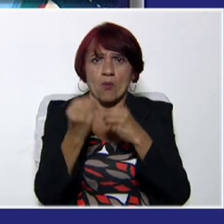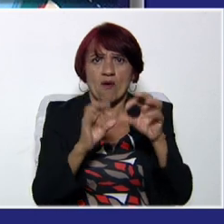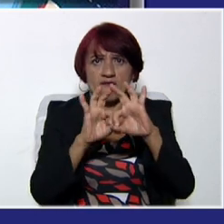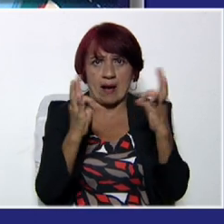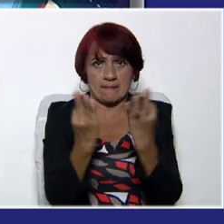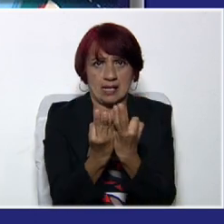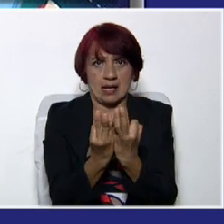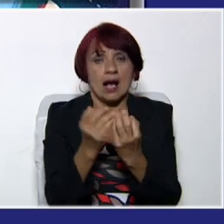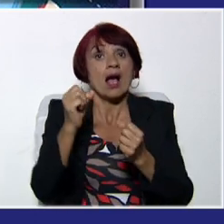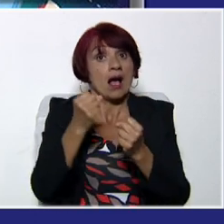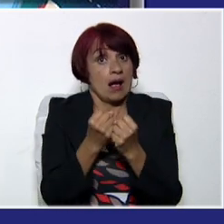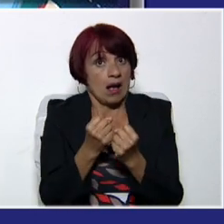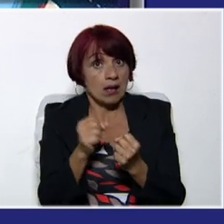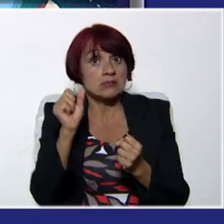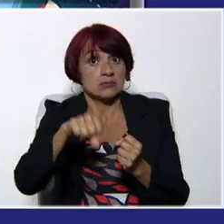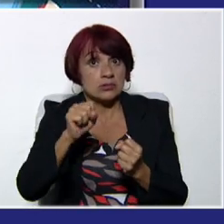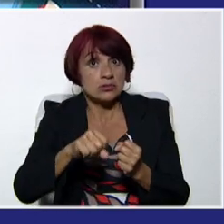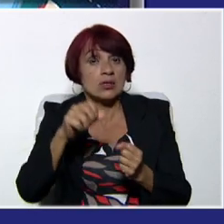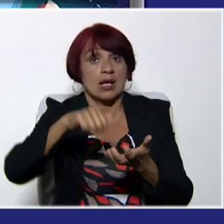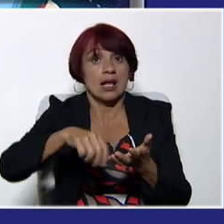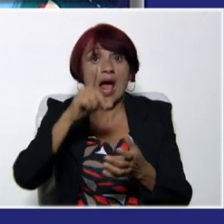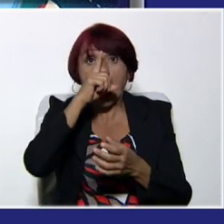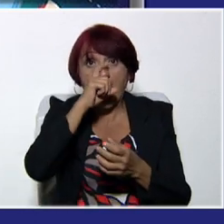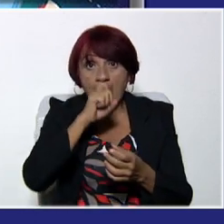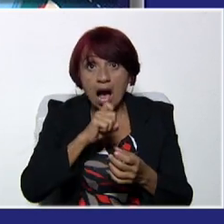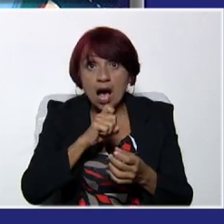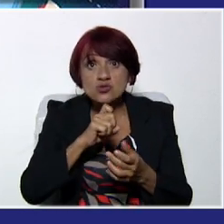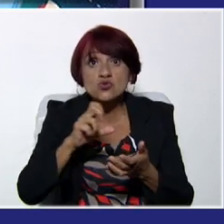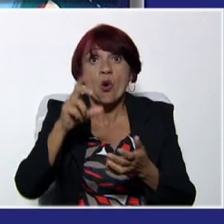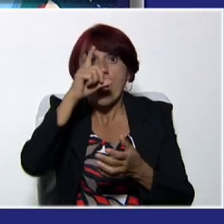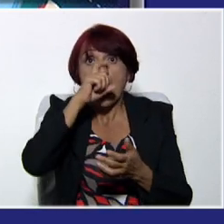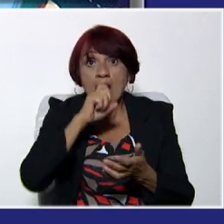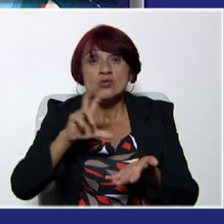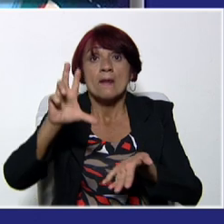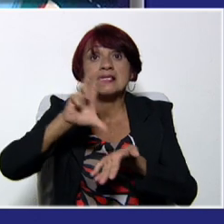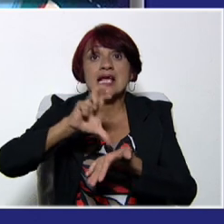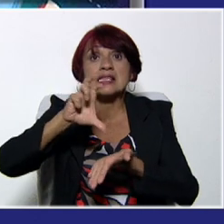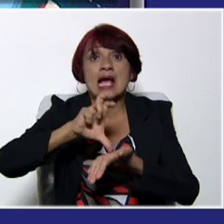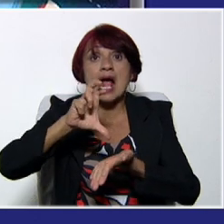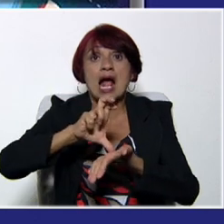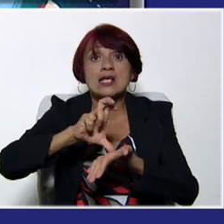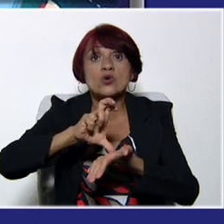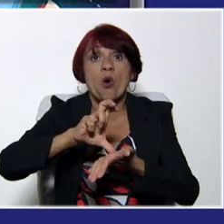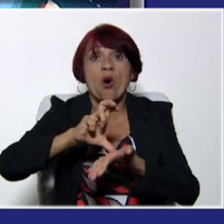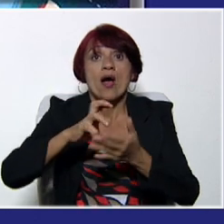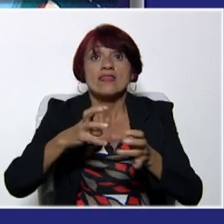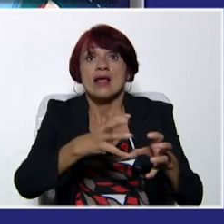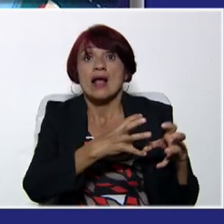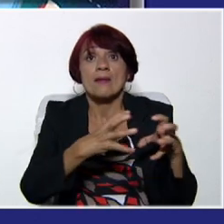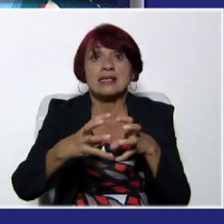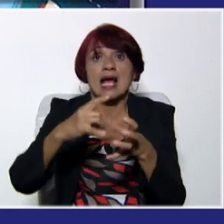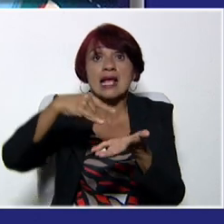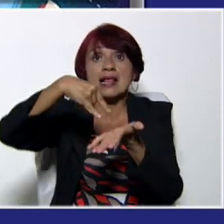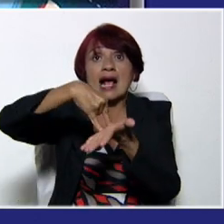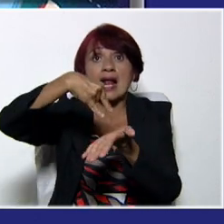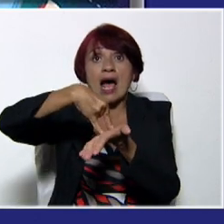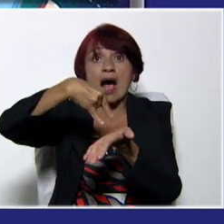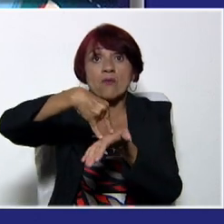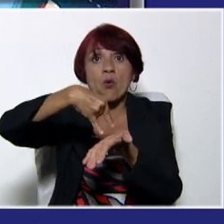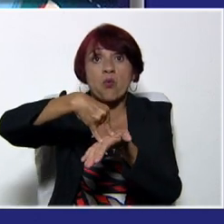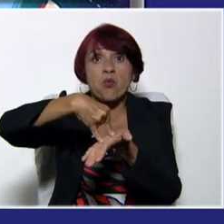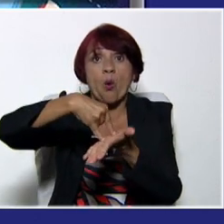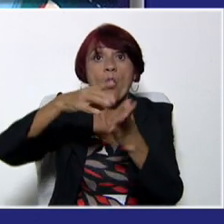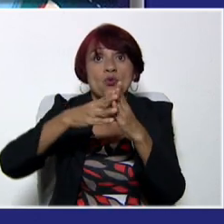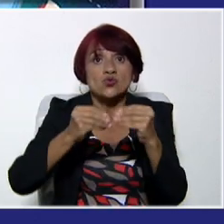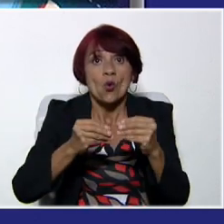Y en este año bicentenario, recuerden que estamos en el año bicentenario de la batalla de Carabobo, muy importante, cómo nosotros podemos